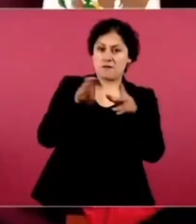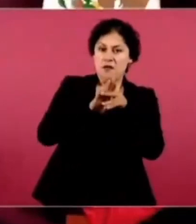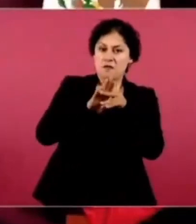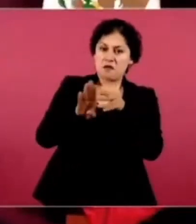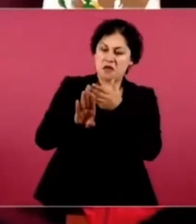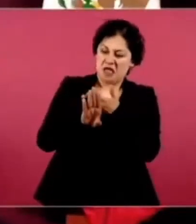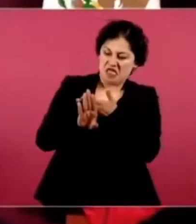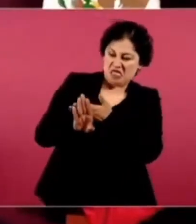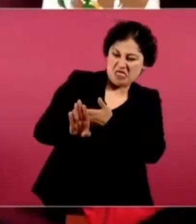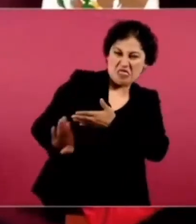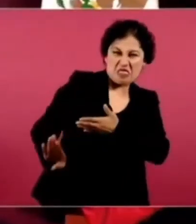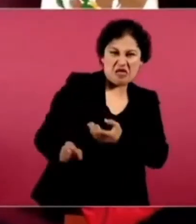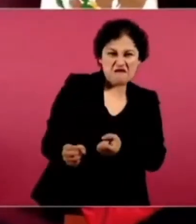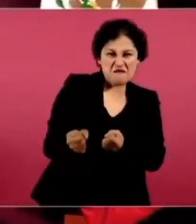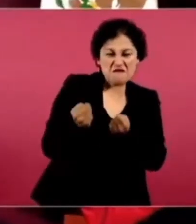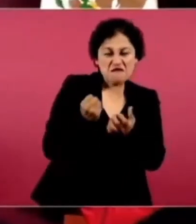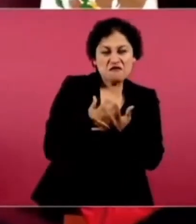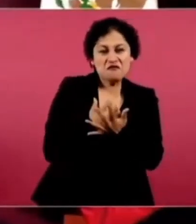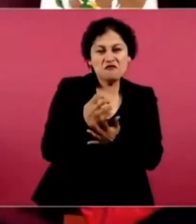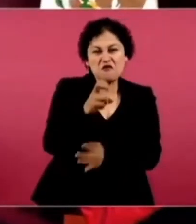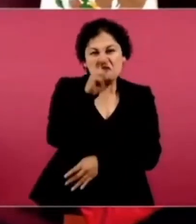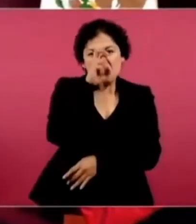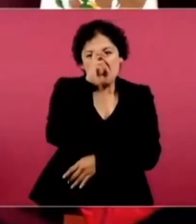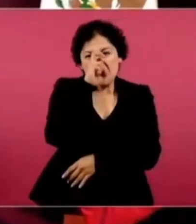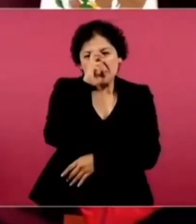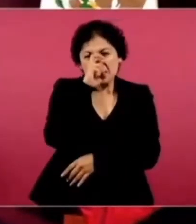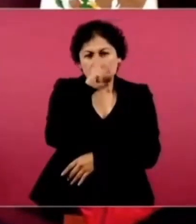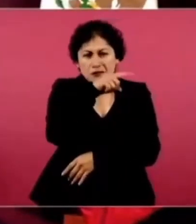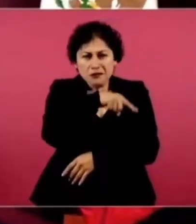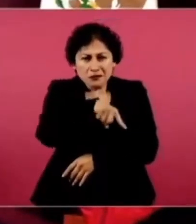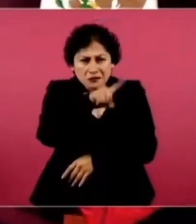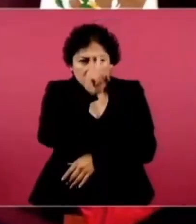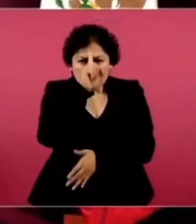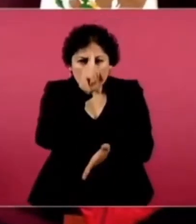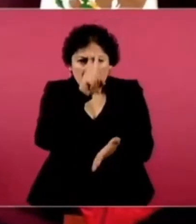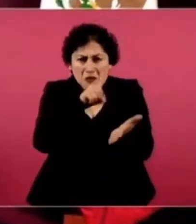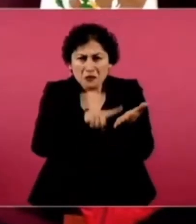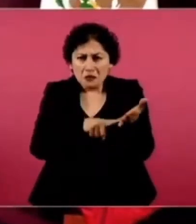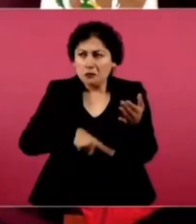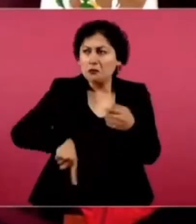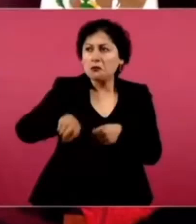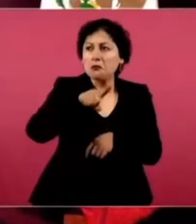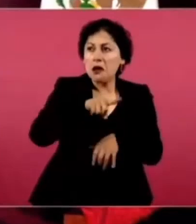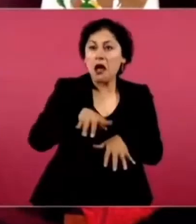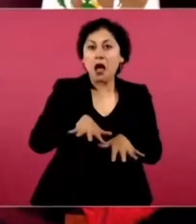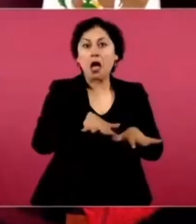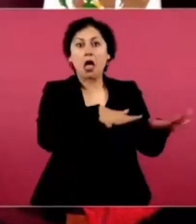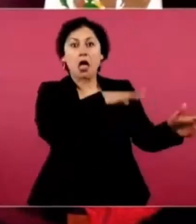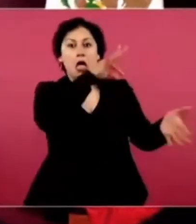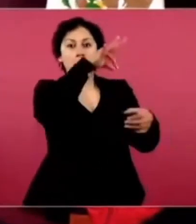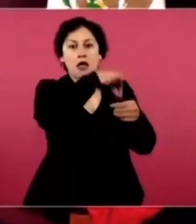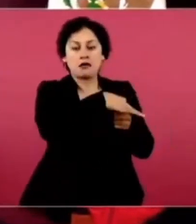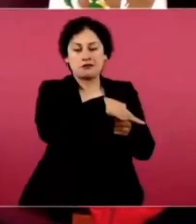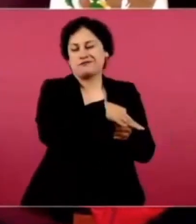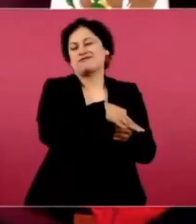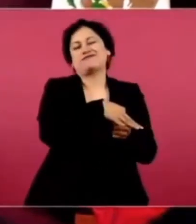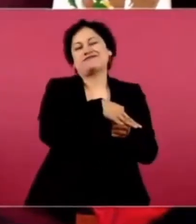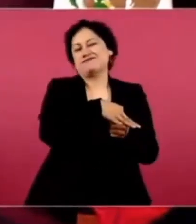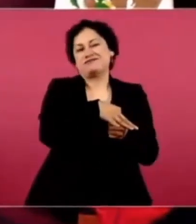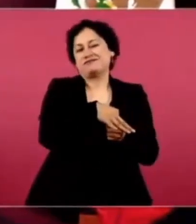electoralmente. Eso, lo mejor, aunque